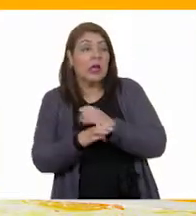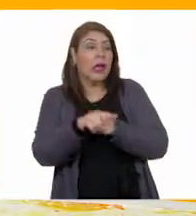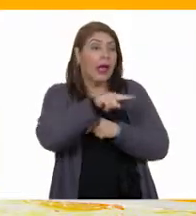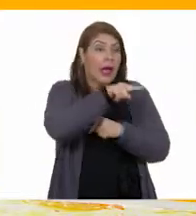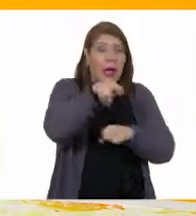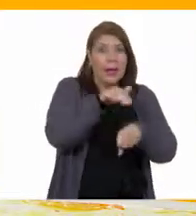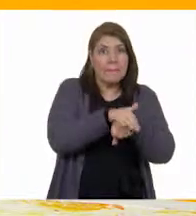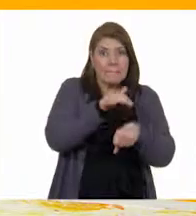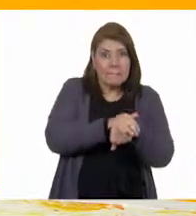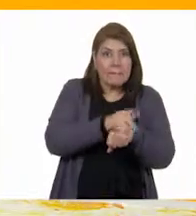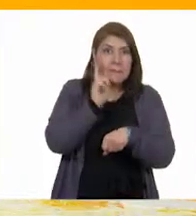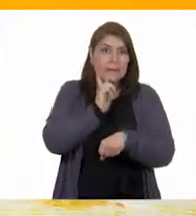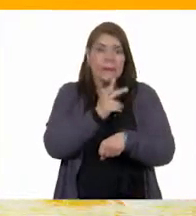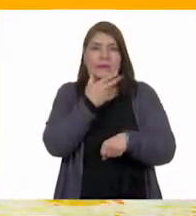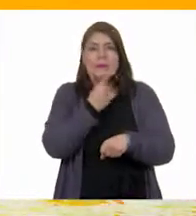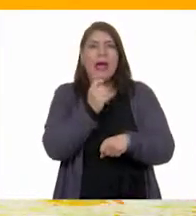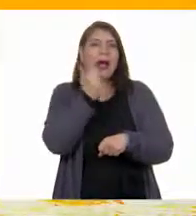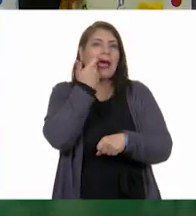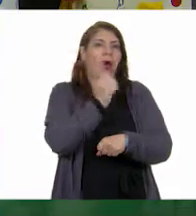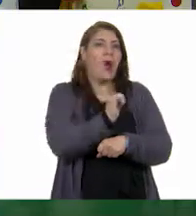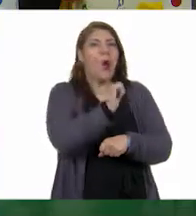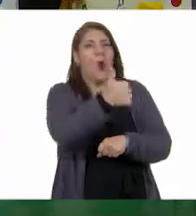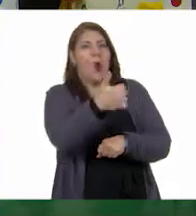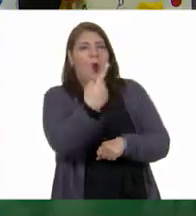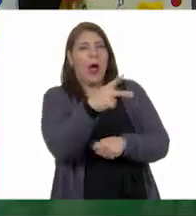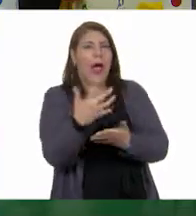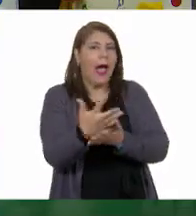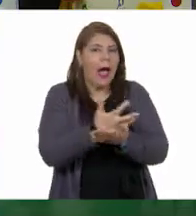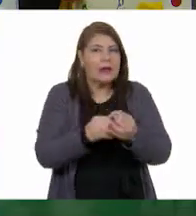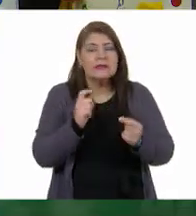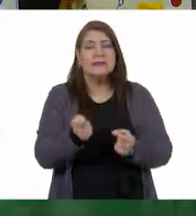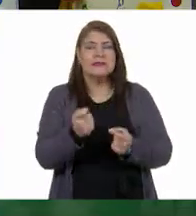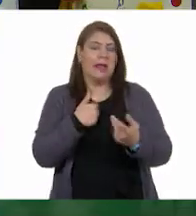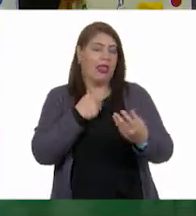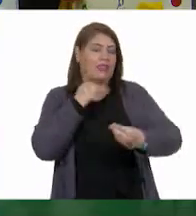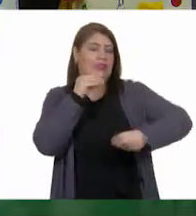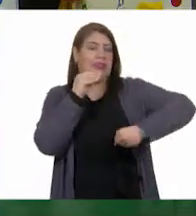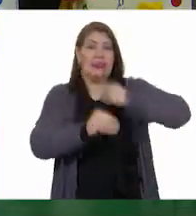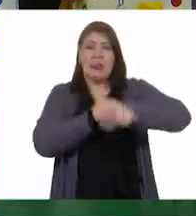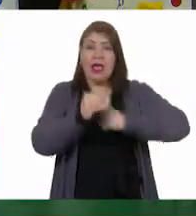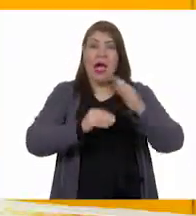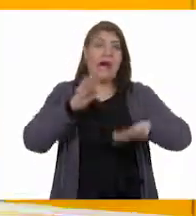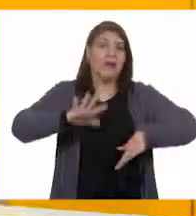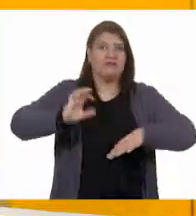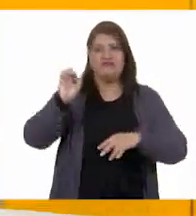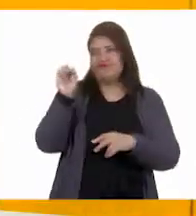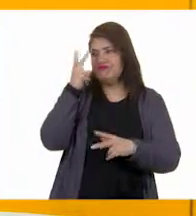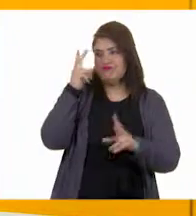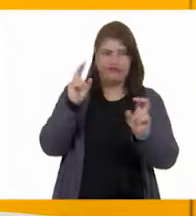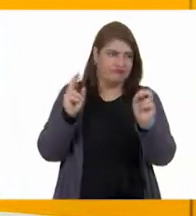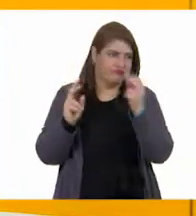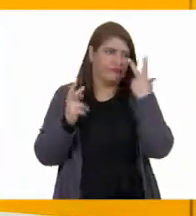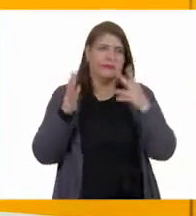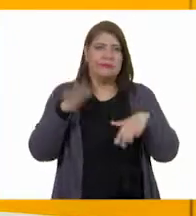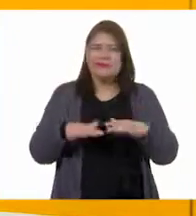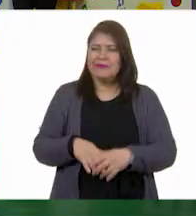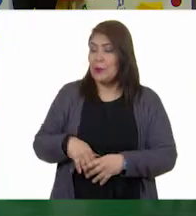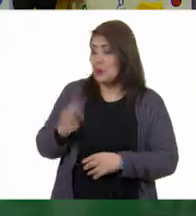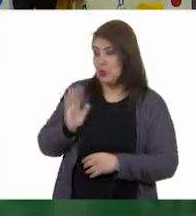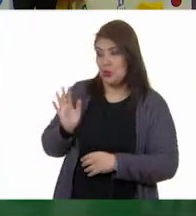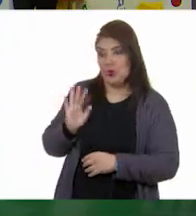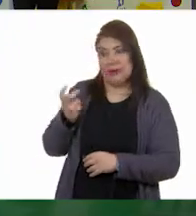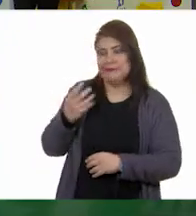y amigos, pues, quieren otra. Y siempre terminamos discutiendo. Bueno, hasta nos enojamos. No, eso no.